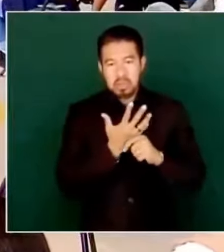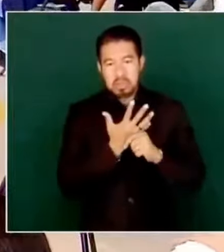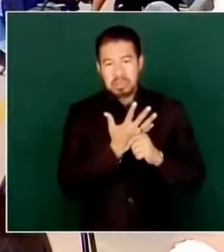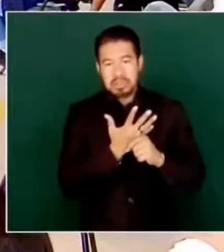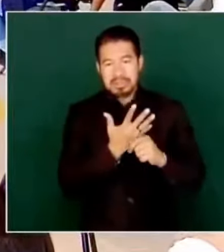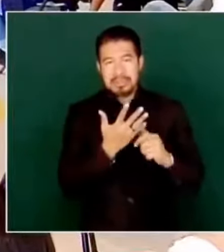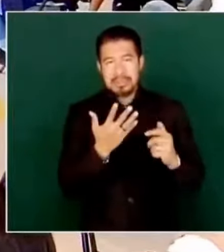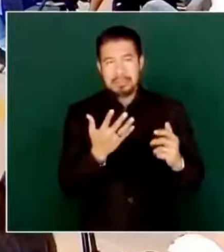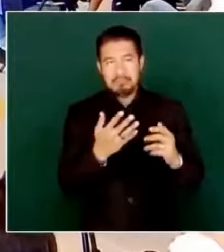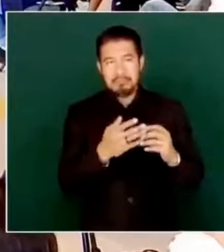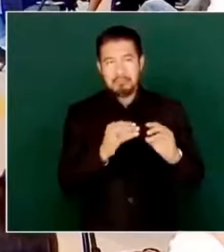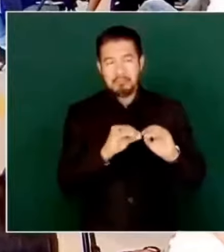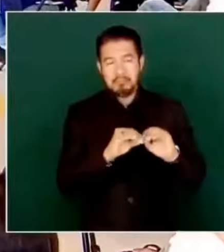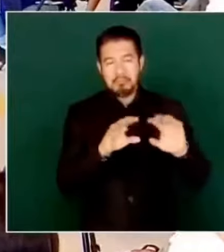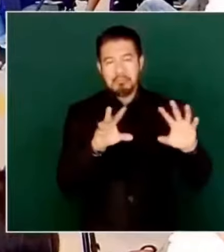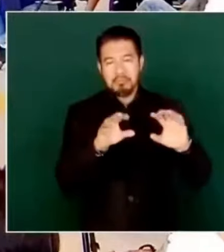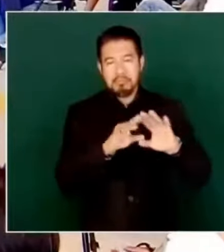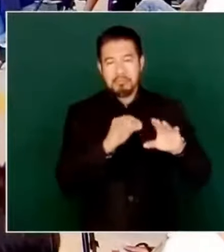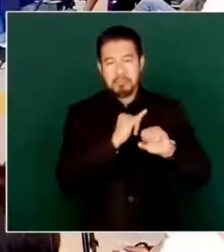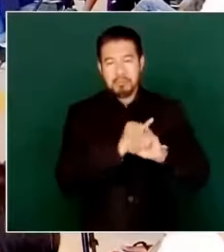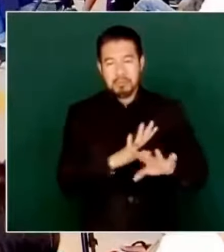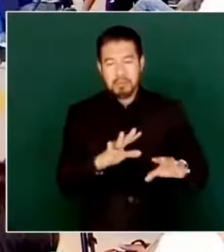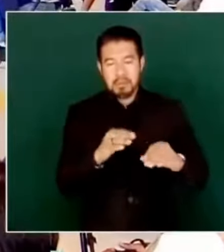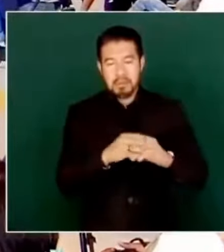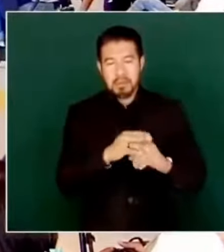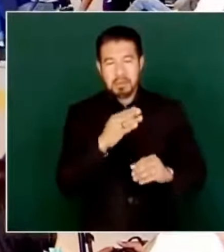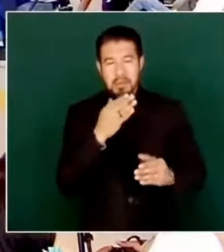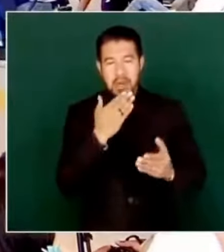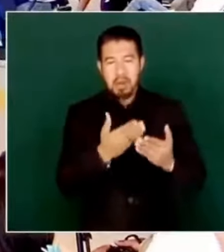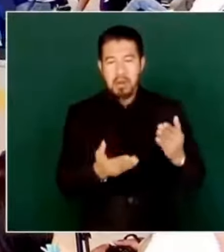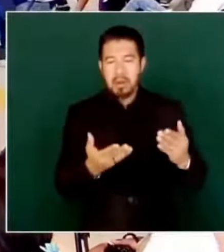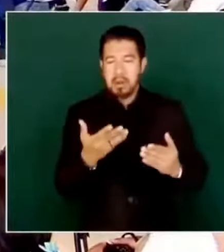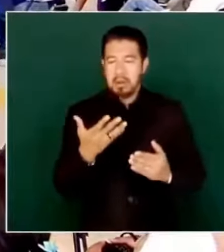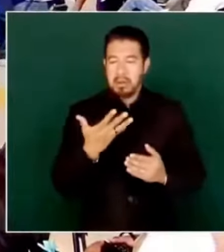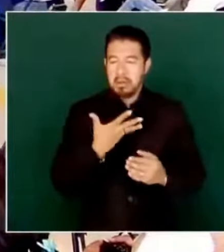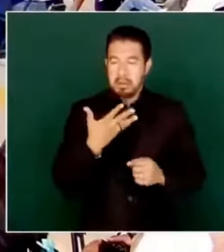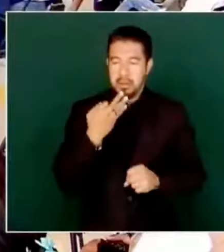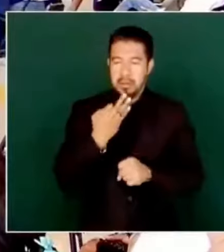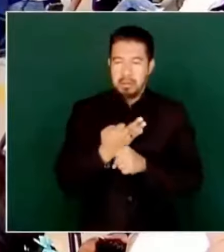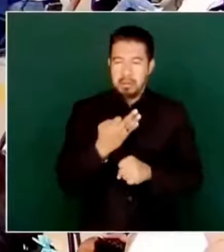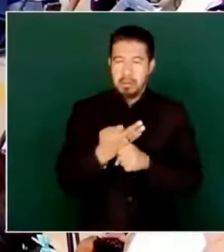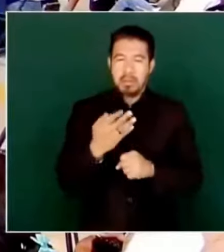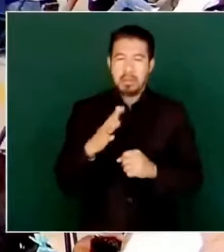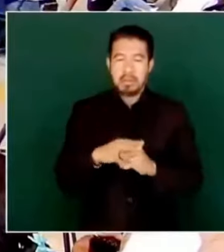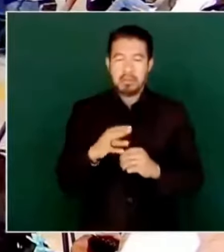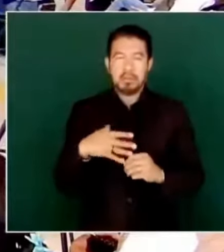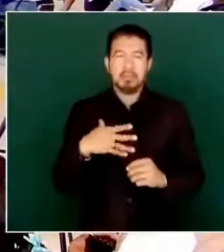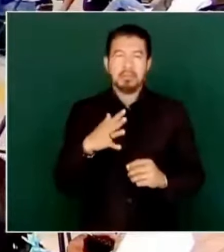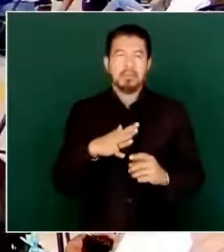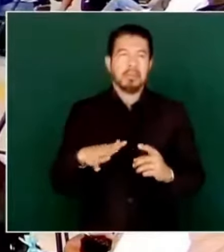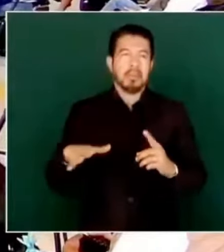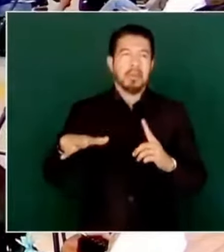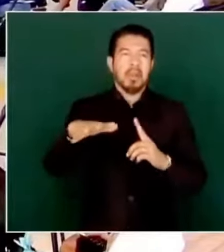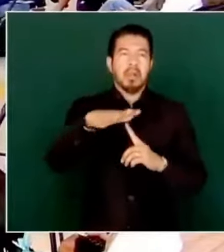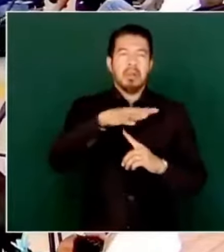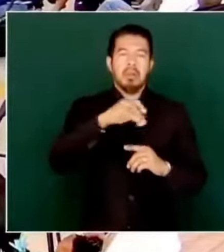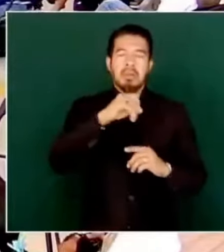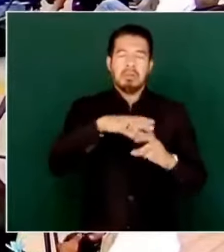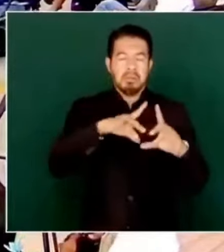ahora está la campaña del ambiente de violencia.